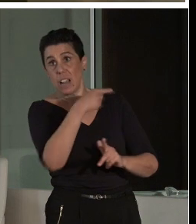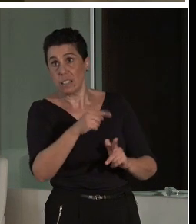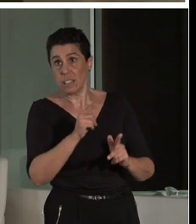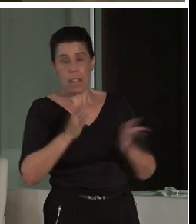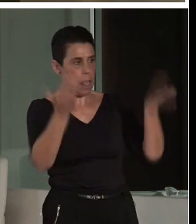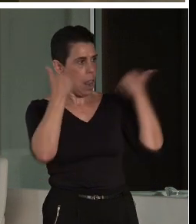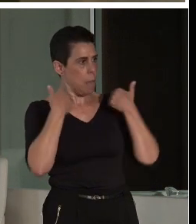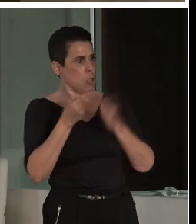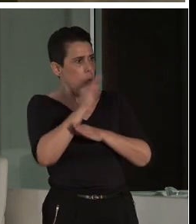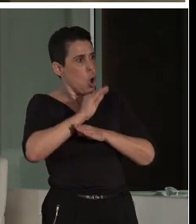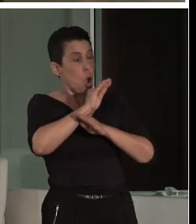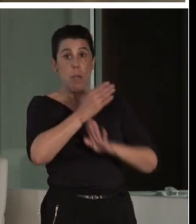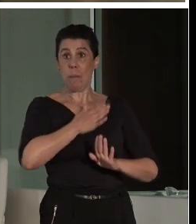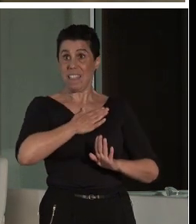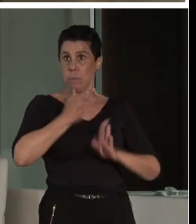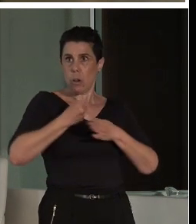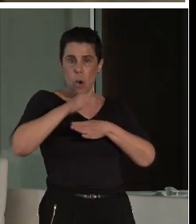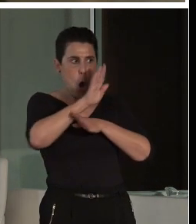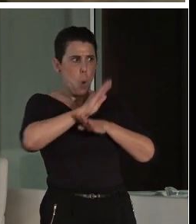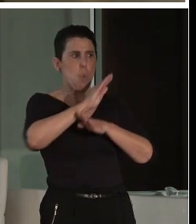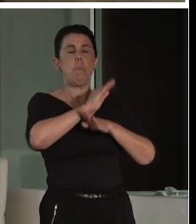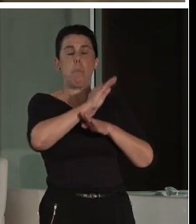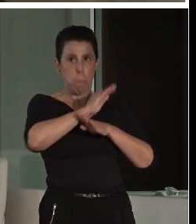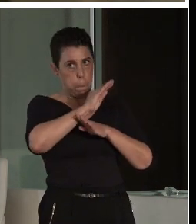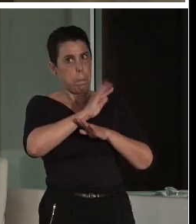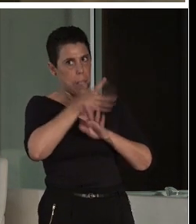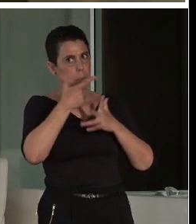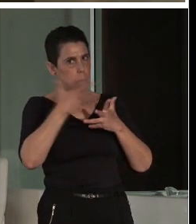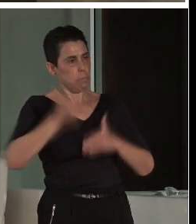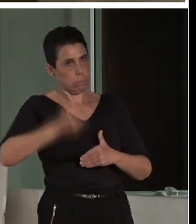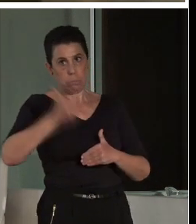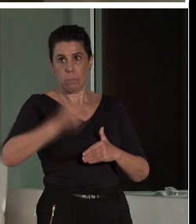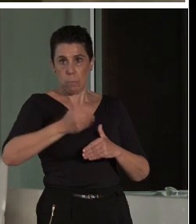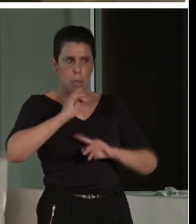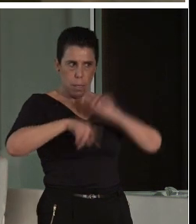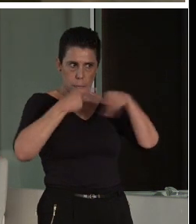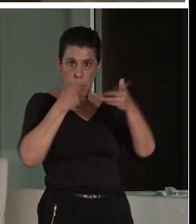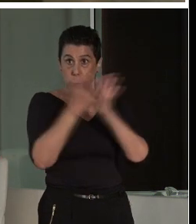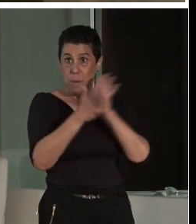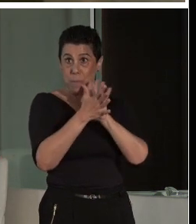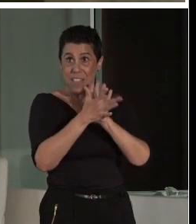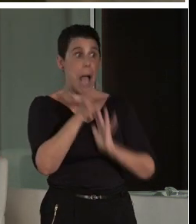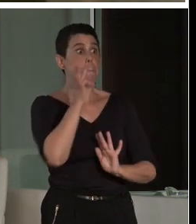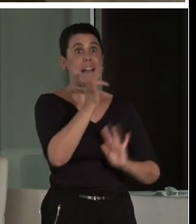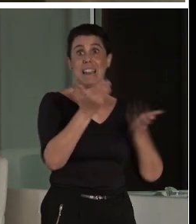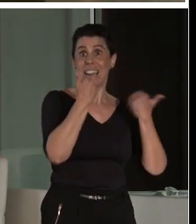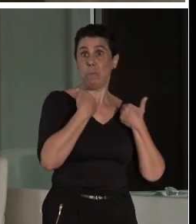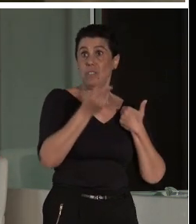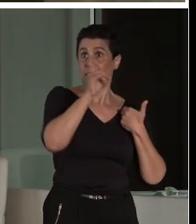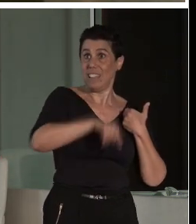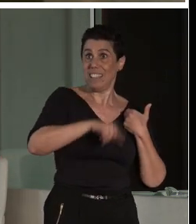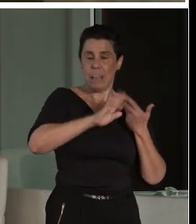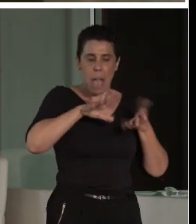un patrimonio amplio, ahora lo veremos, y luego de la adecuación para su